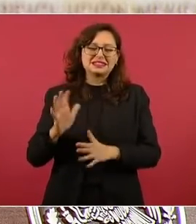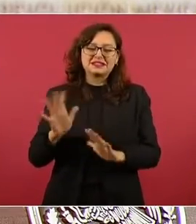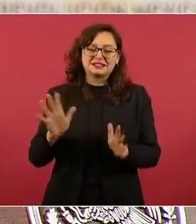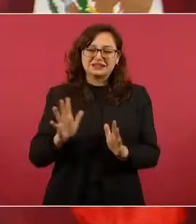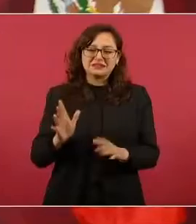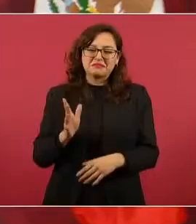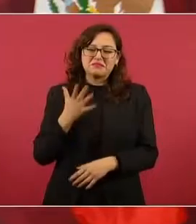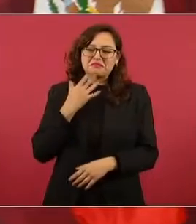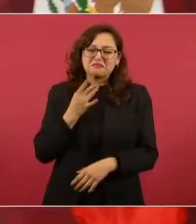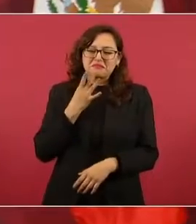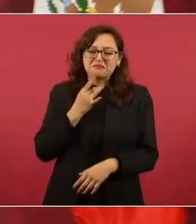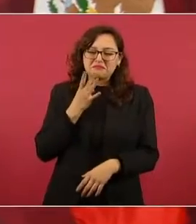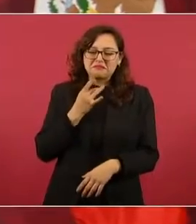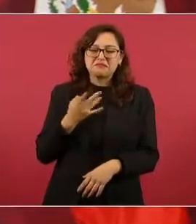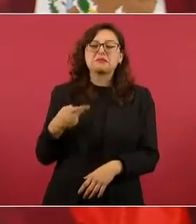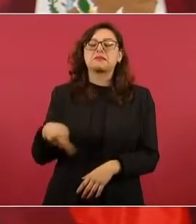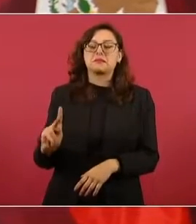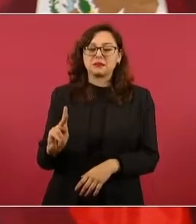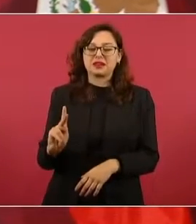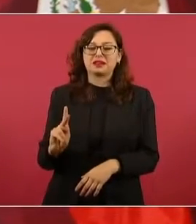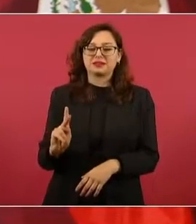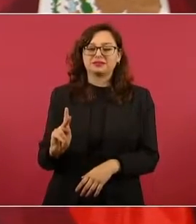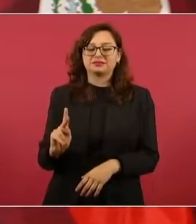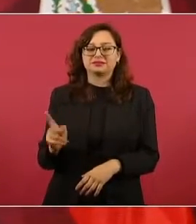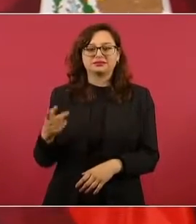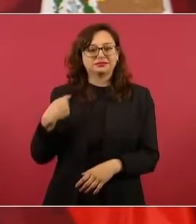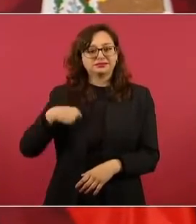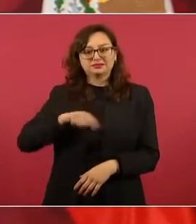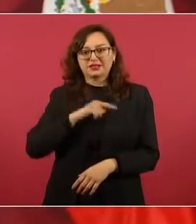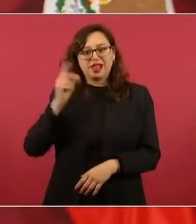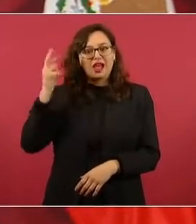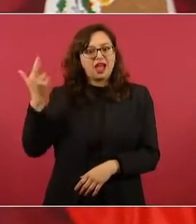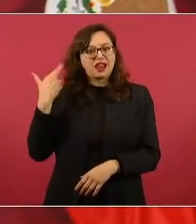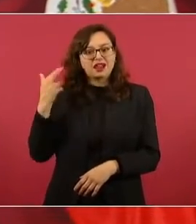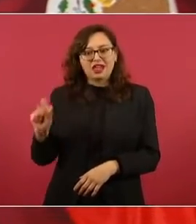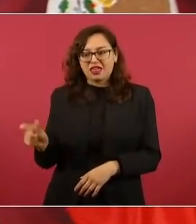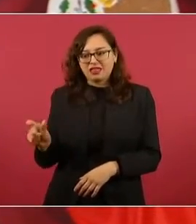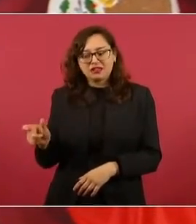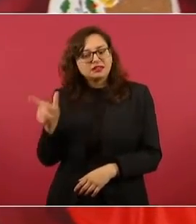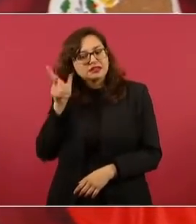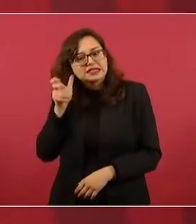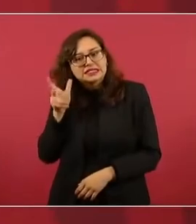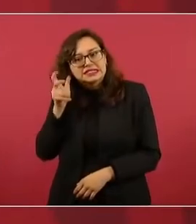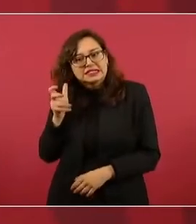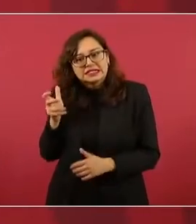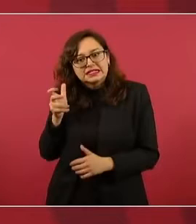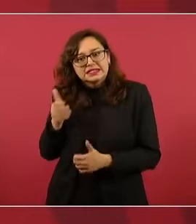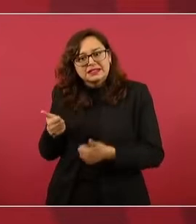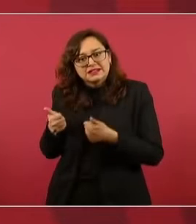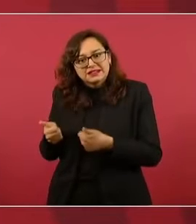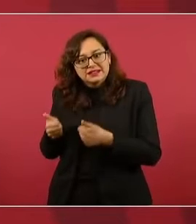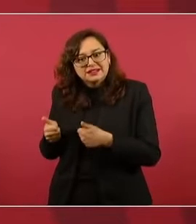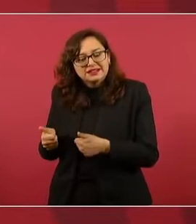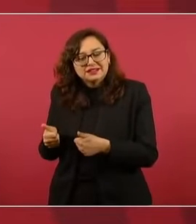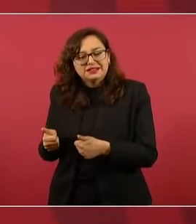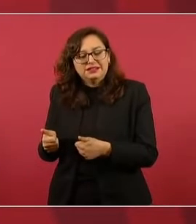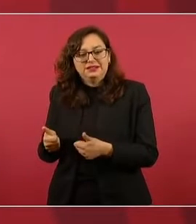pero estaba uno pegado a la radio. Y luego